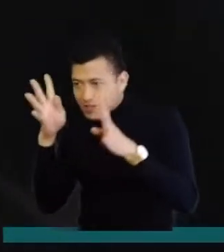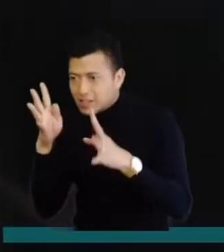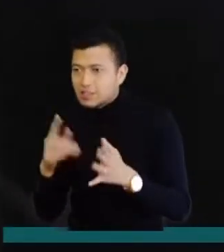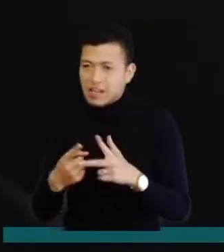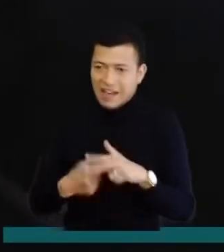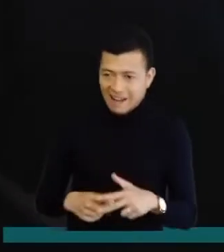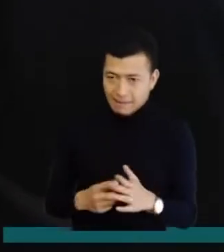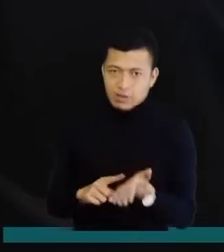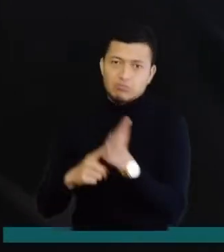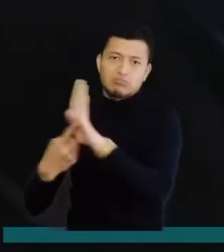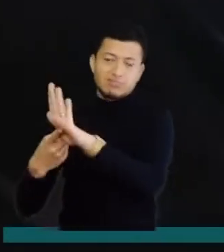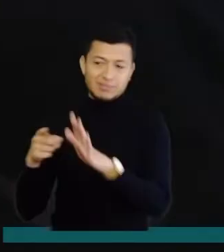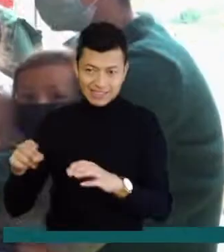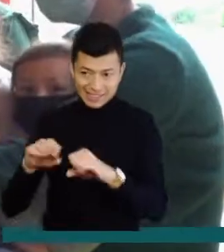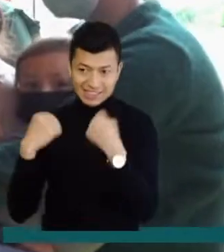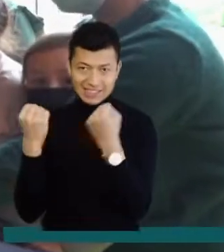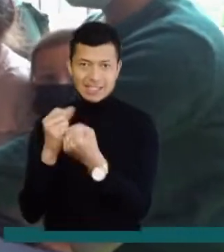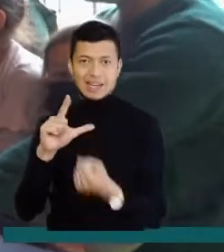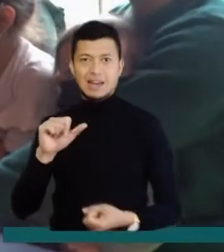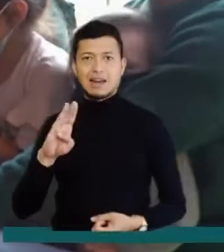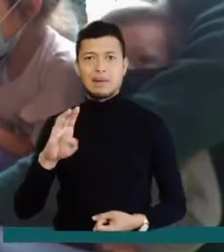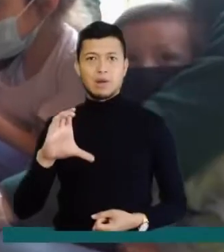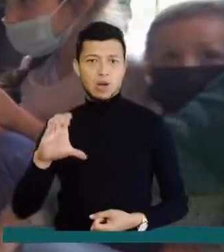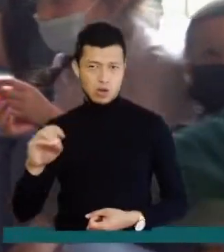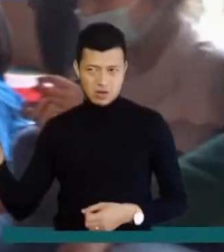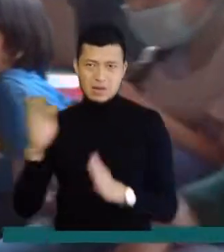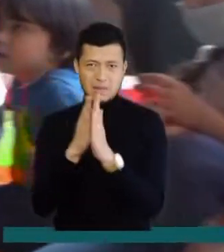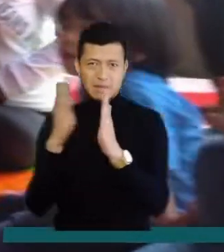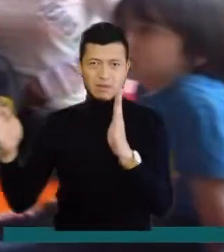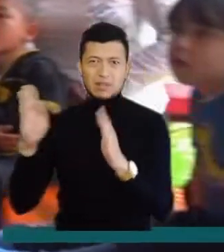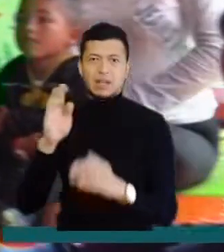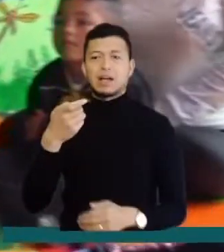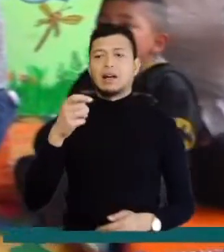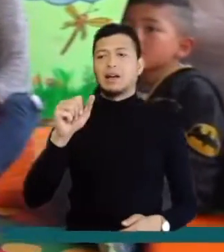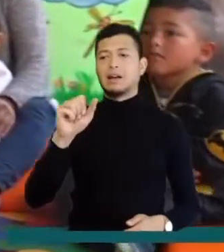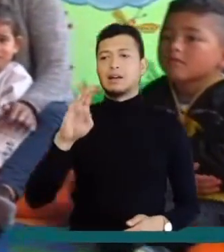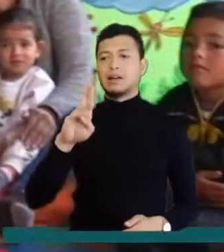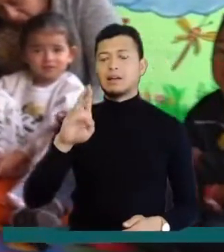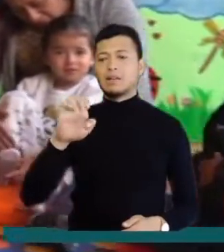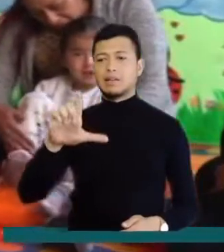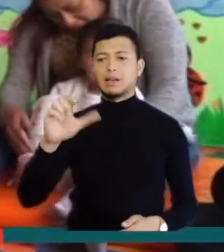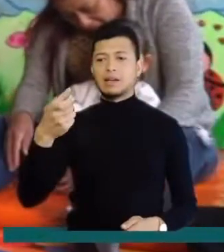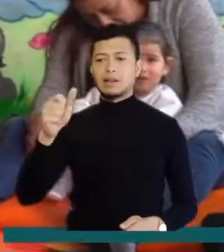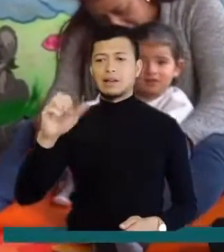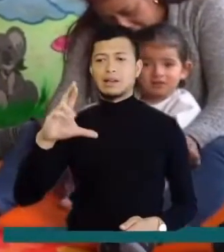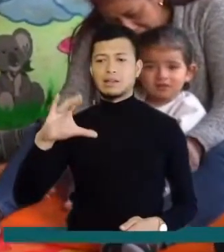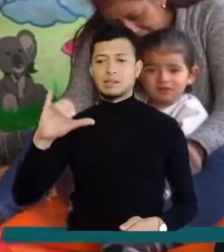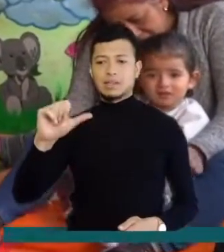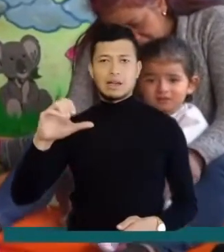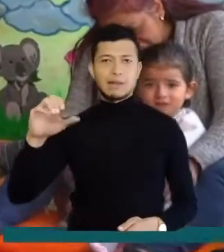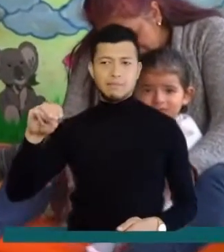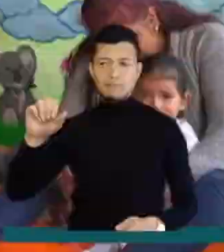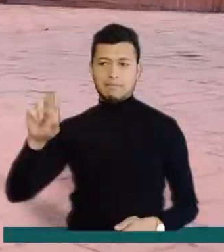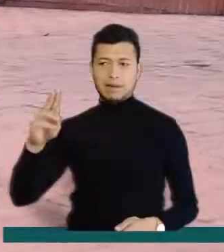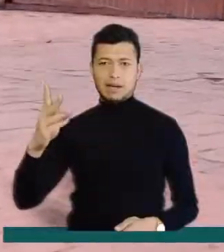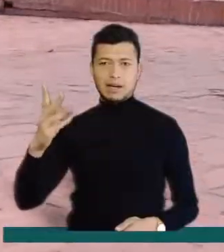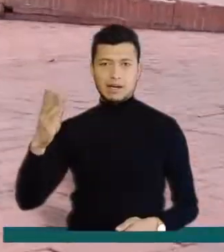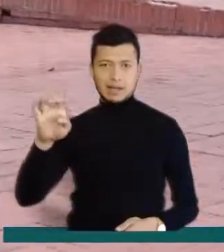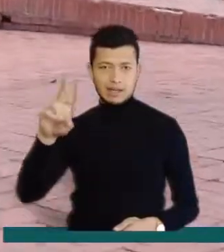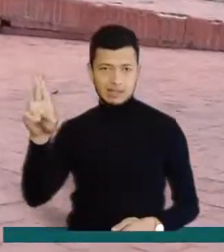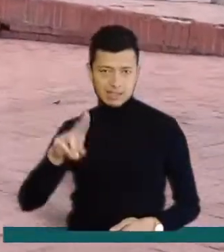ofrece el lugar. La Sala LAPCO está ubicada en la Biblioteca Gabriel García Márquez, en la localidad de Tunjuelito, al sur de Bogotá.